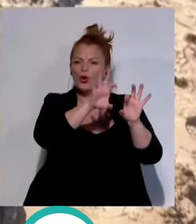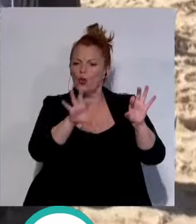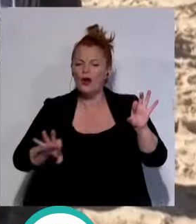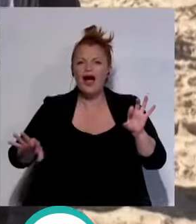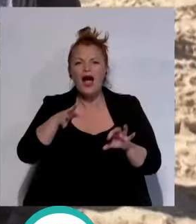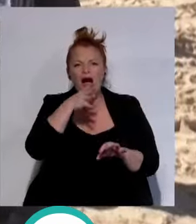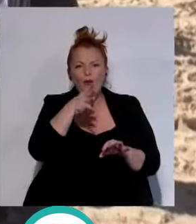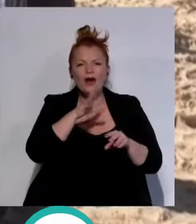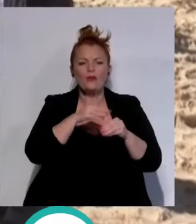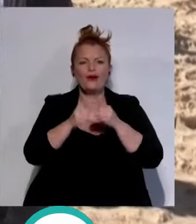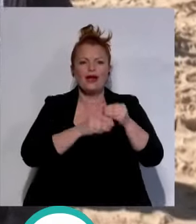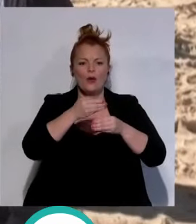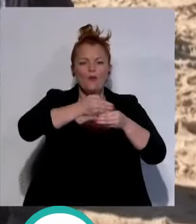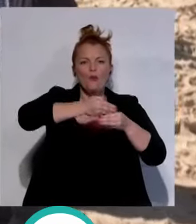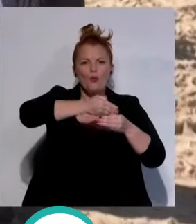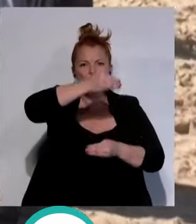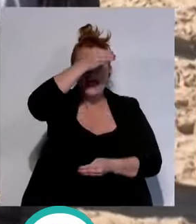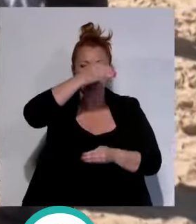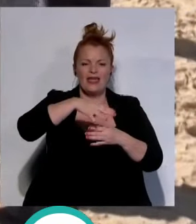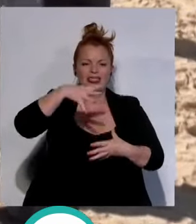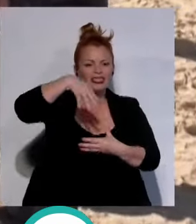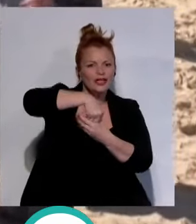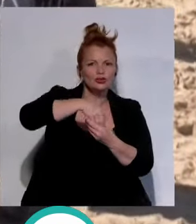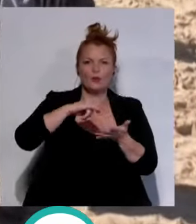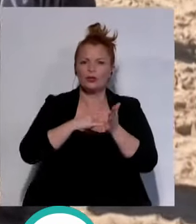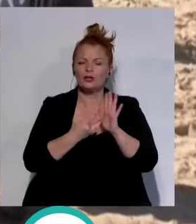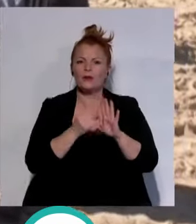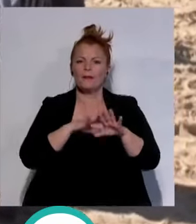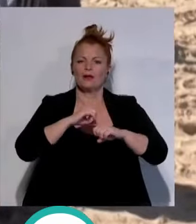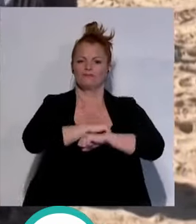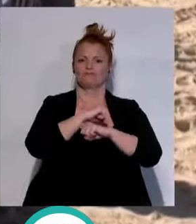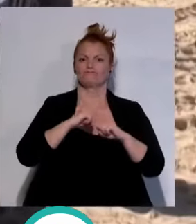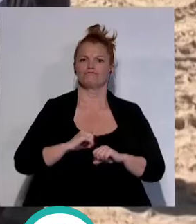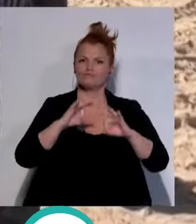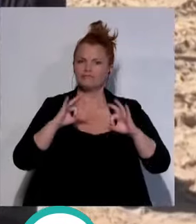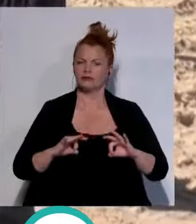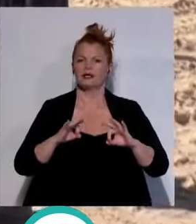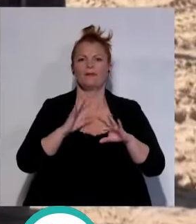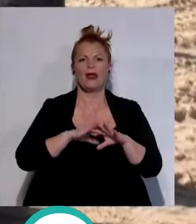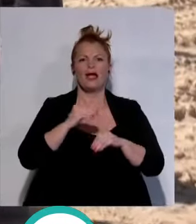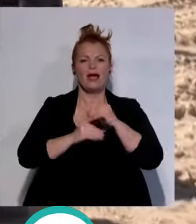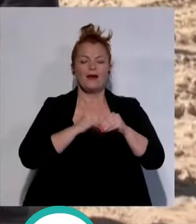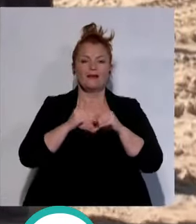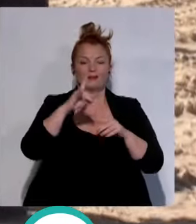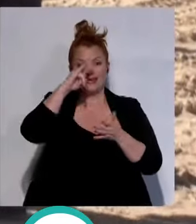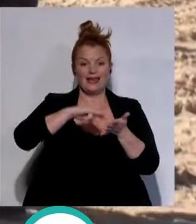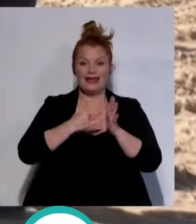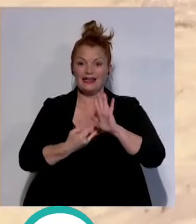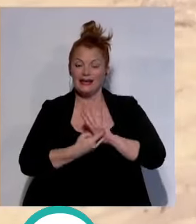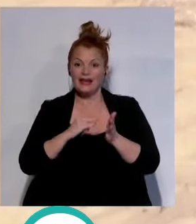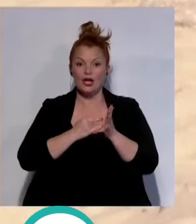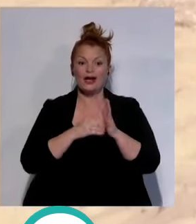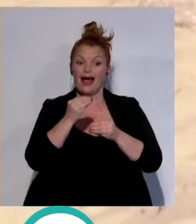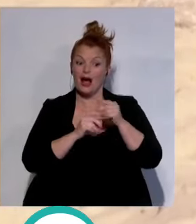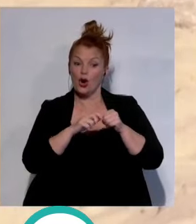pluviales con una zapata en la muralla dentro del proyecto para su consolidación definitiva, aunque la ingeniería que se haga con la